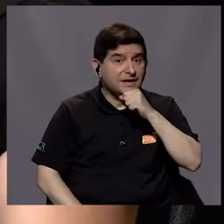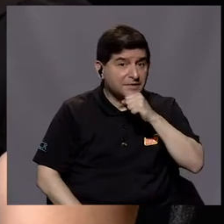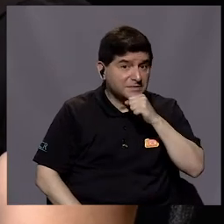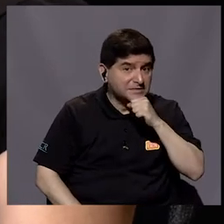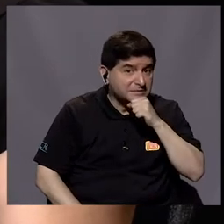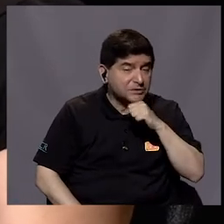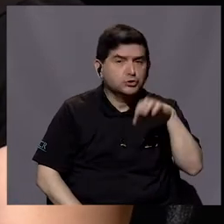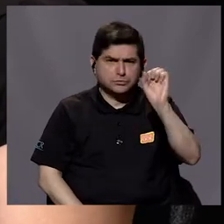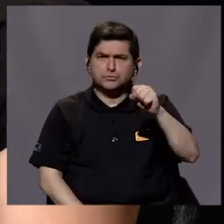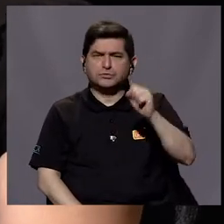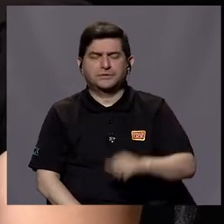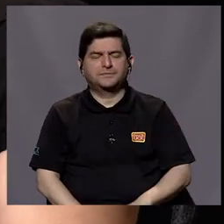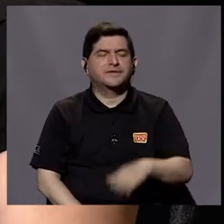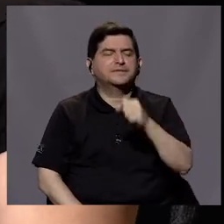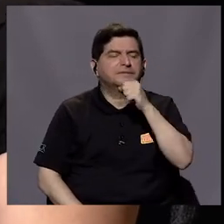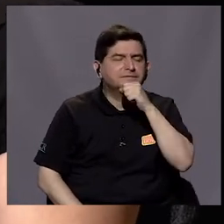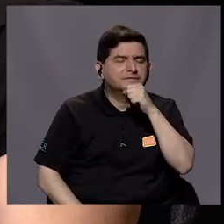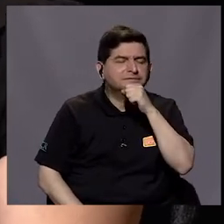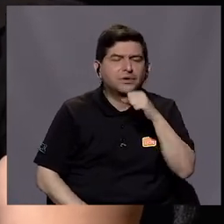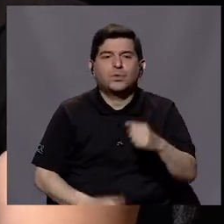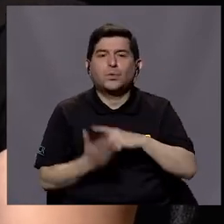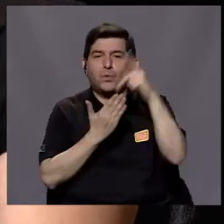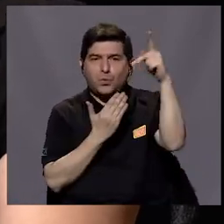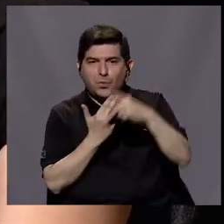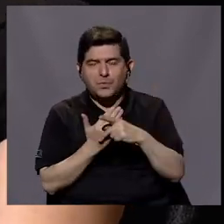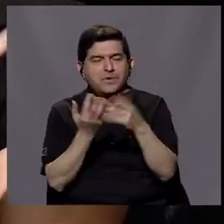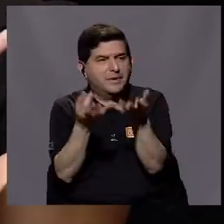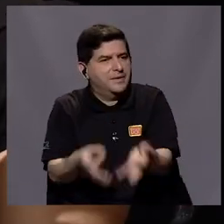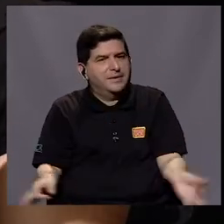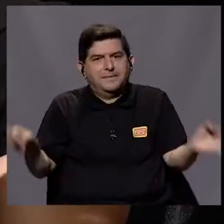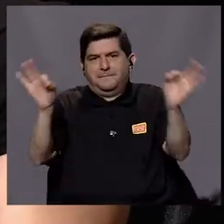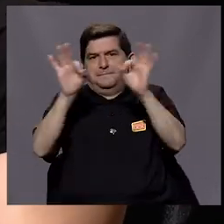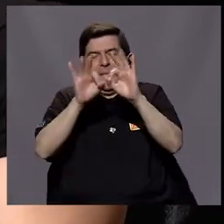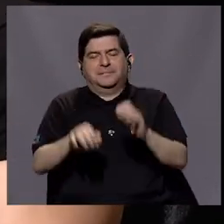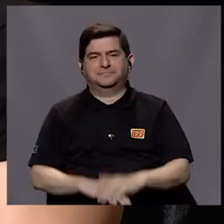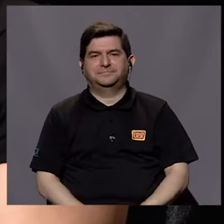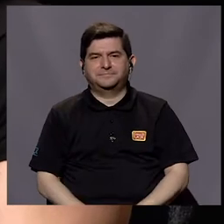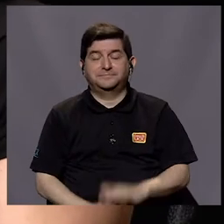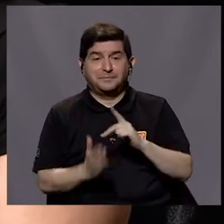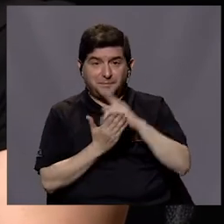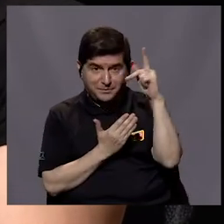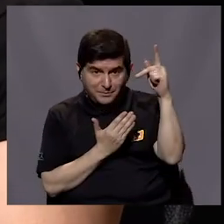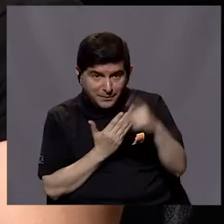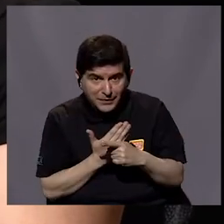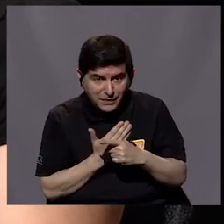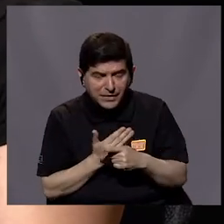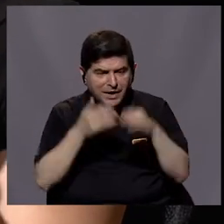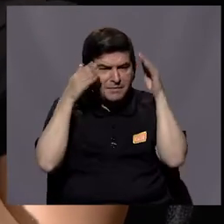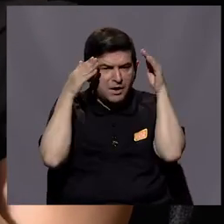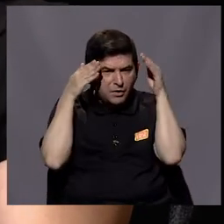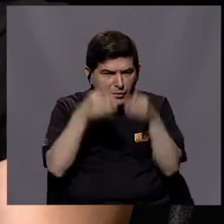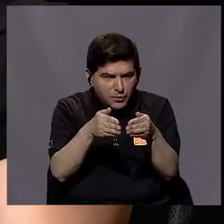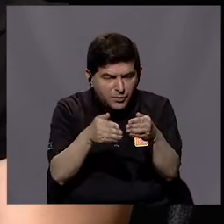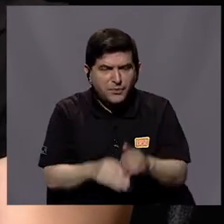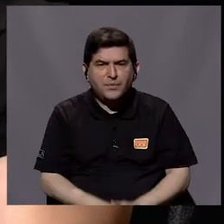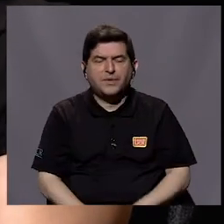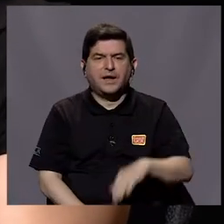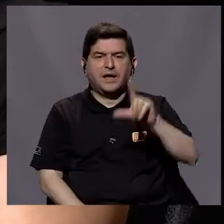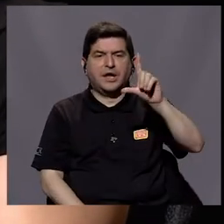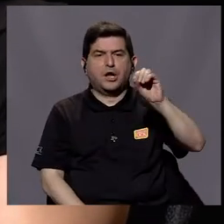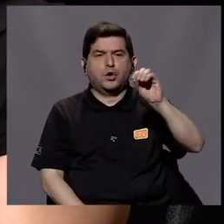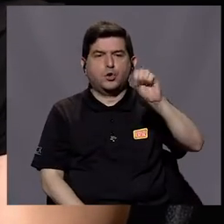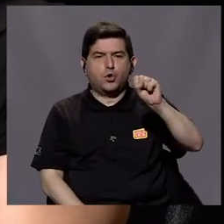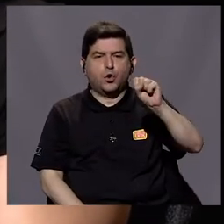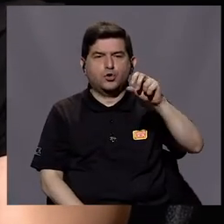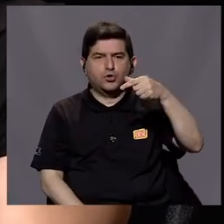envejecimiento. Bueno, en envejecimiento tenemos un programa súper importante. Es un programa que está centrado en los guíos